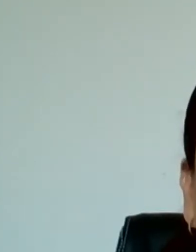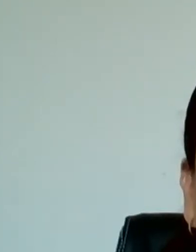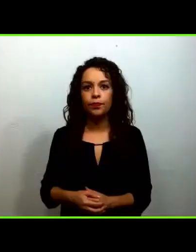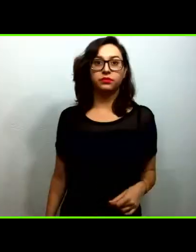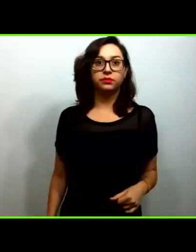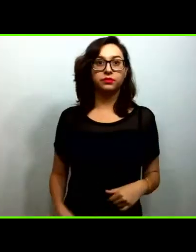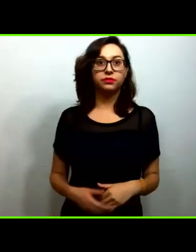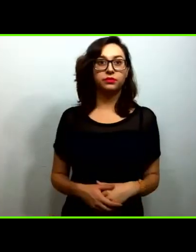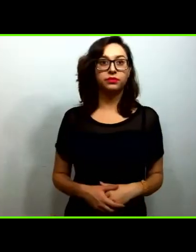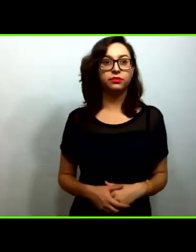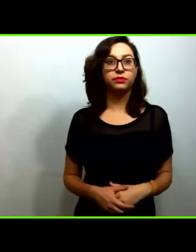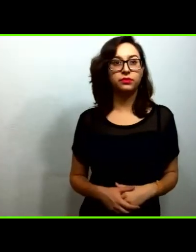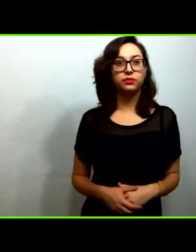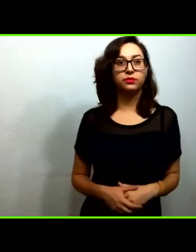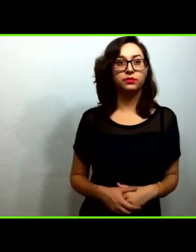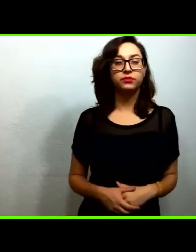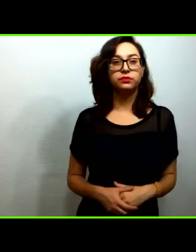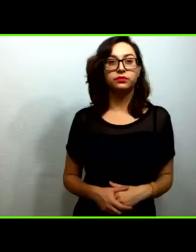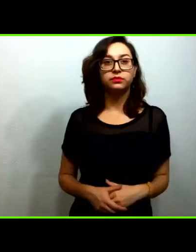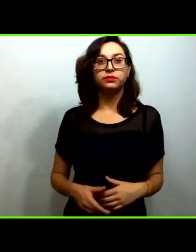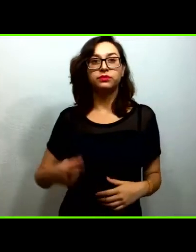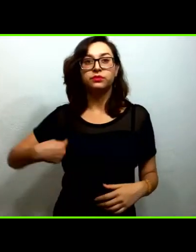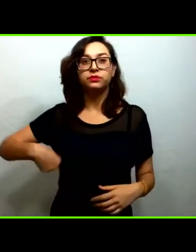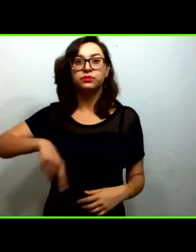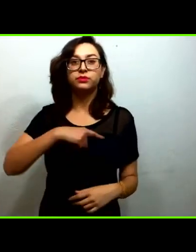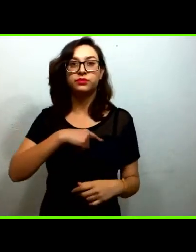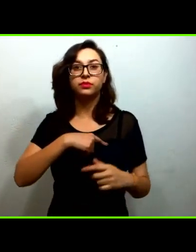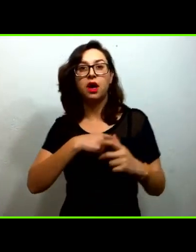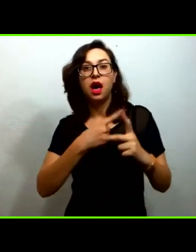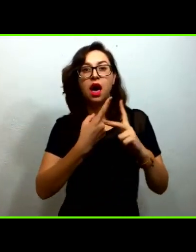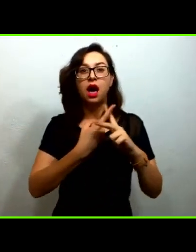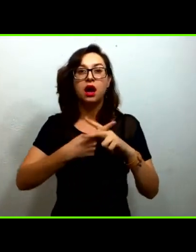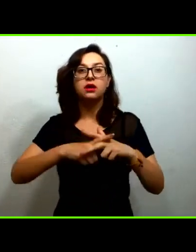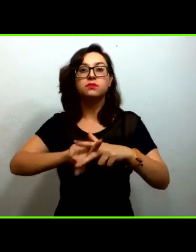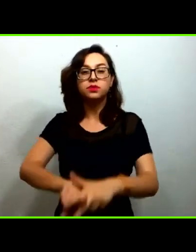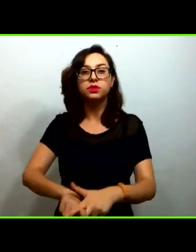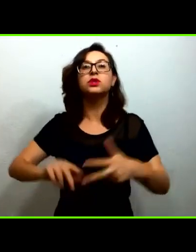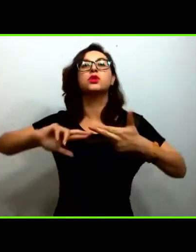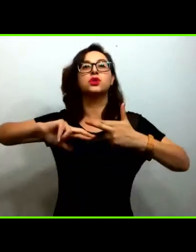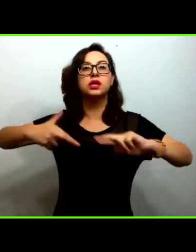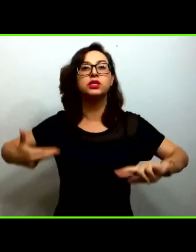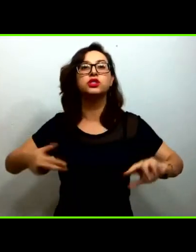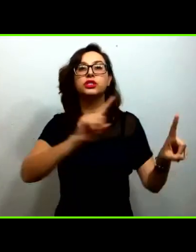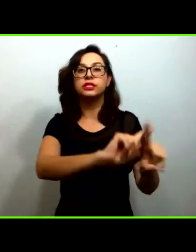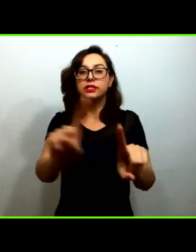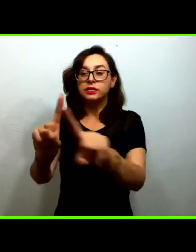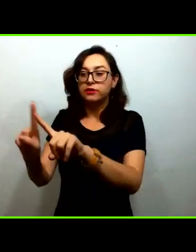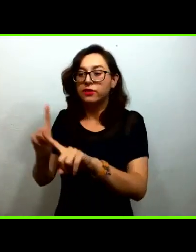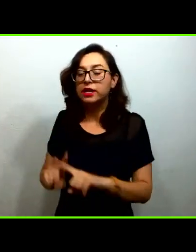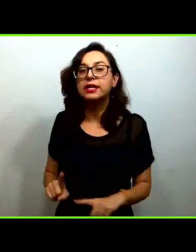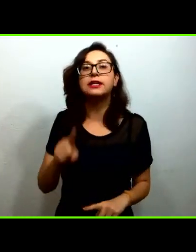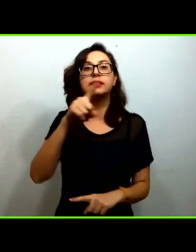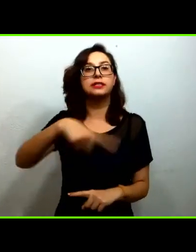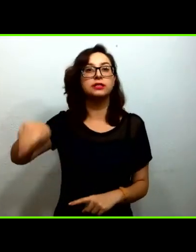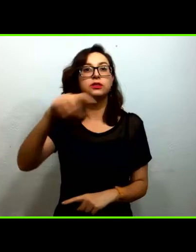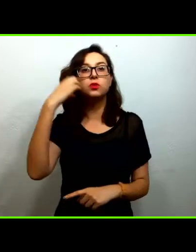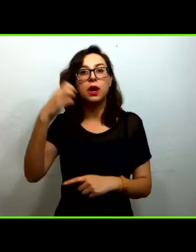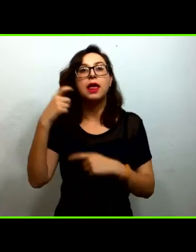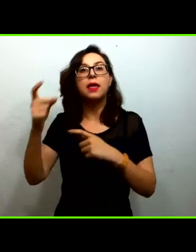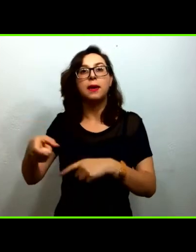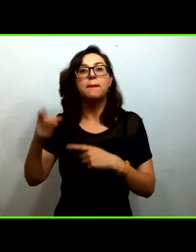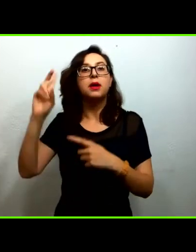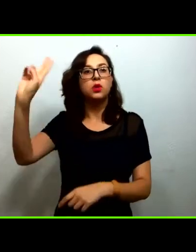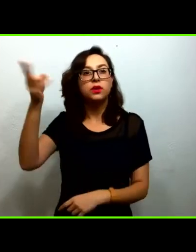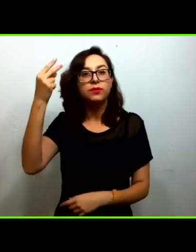iniciado relaciones con precisamente la escuela de pesca de la universidad